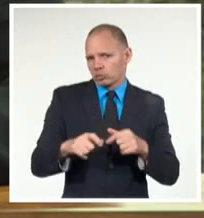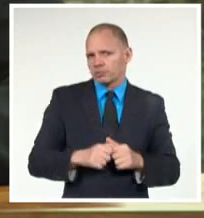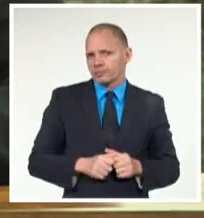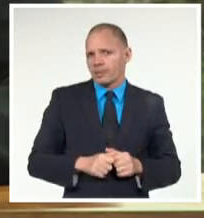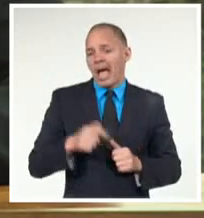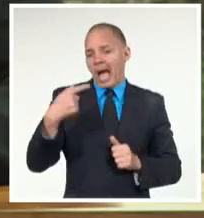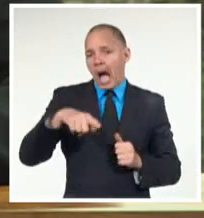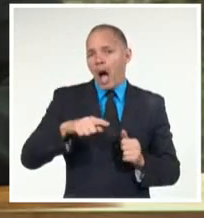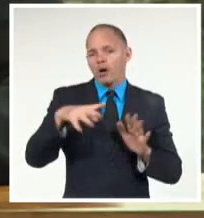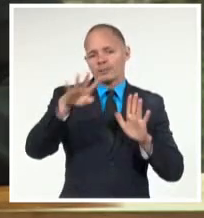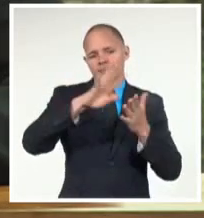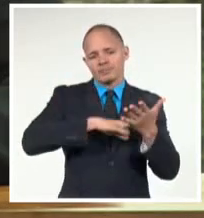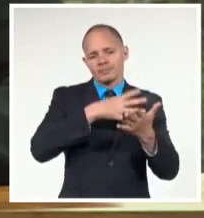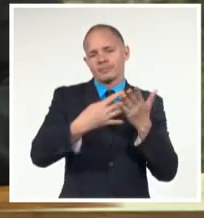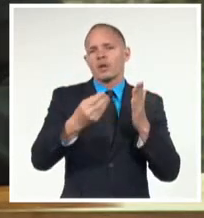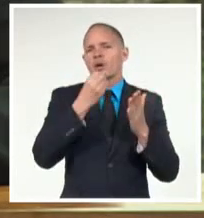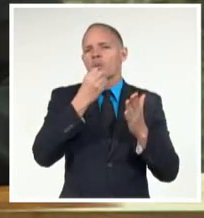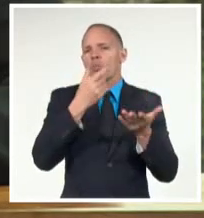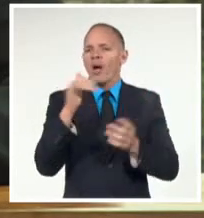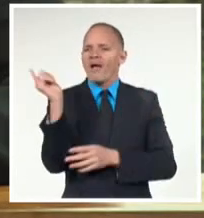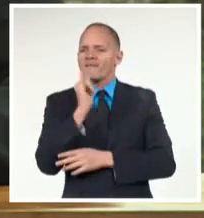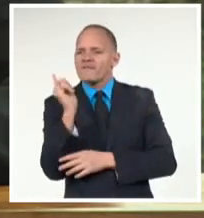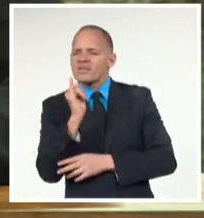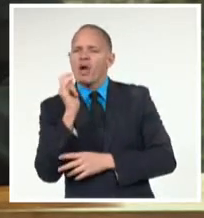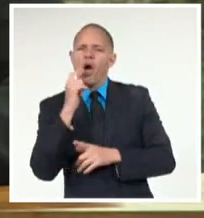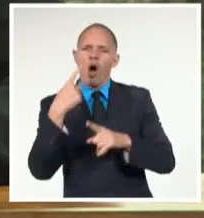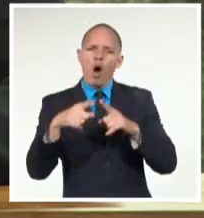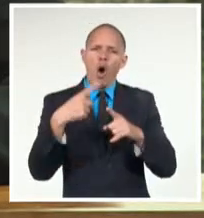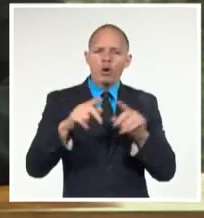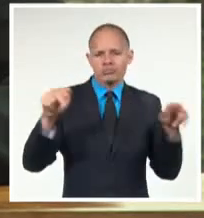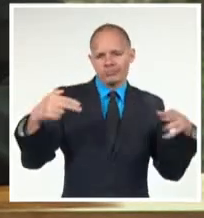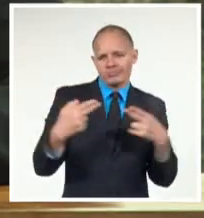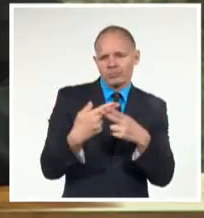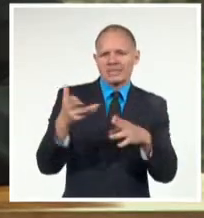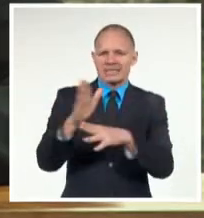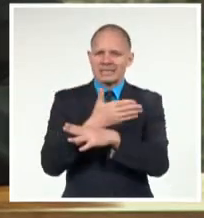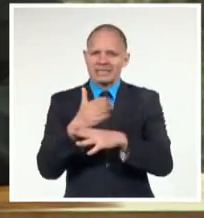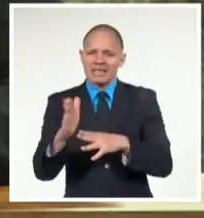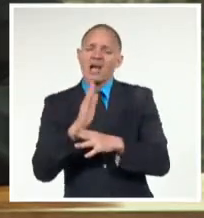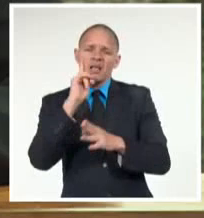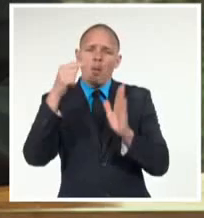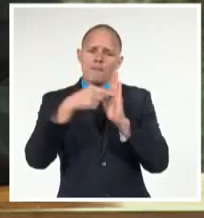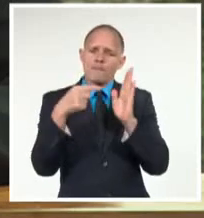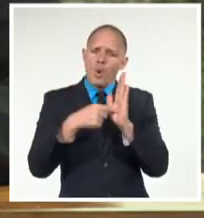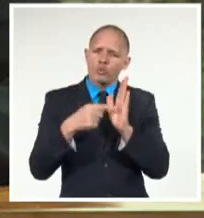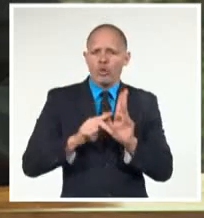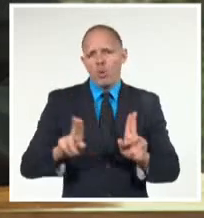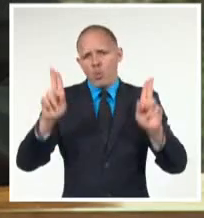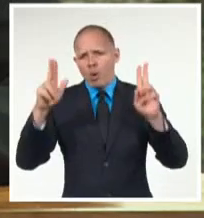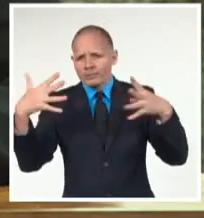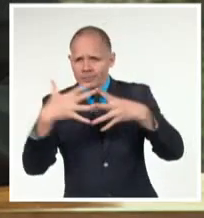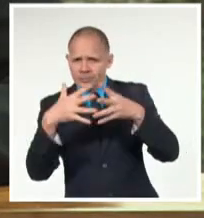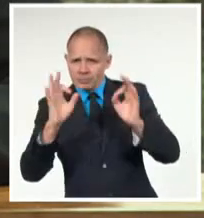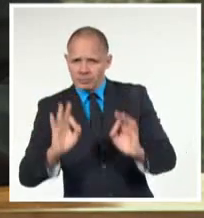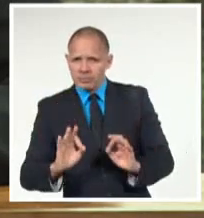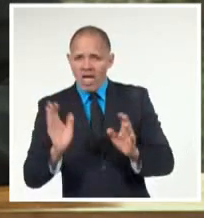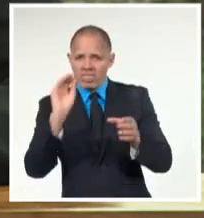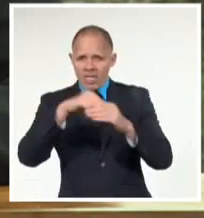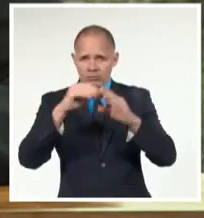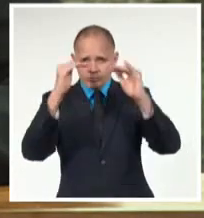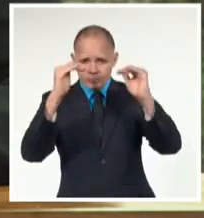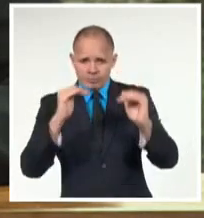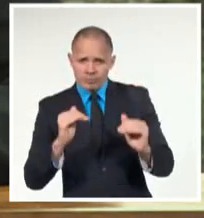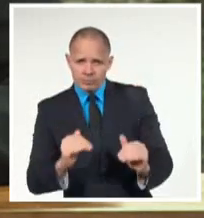cronograma para la celebración de videoconferencias sobre las temáticas de interés recogidas en el Plan. La